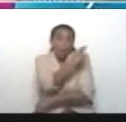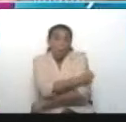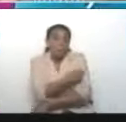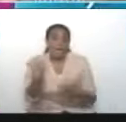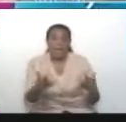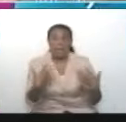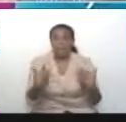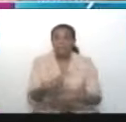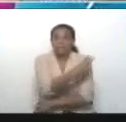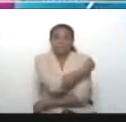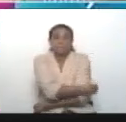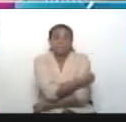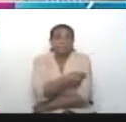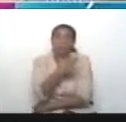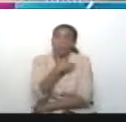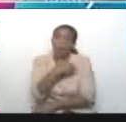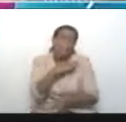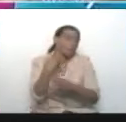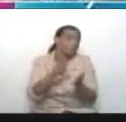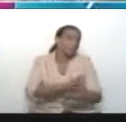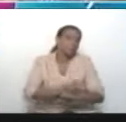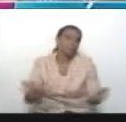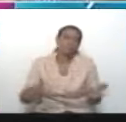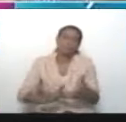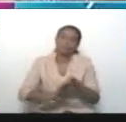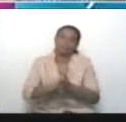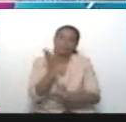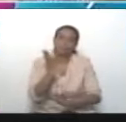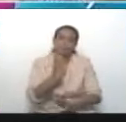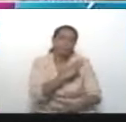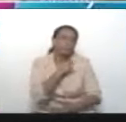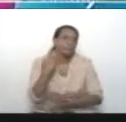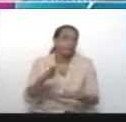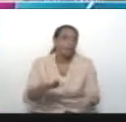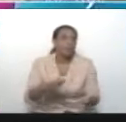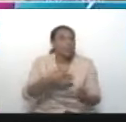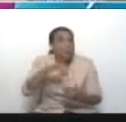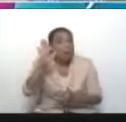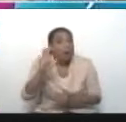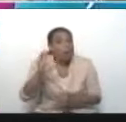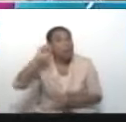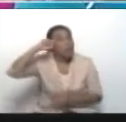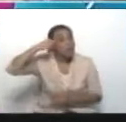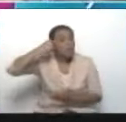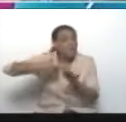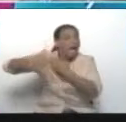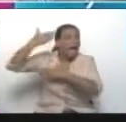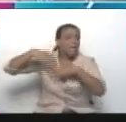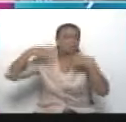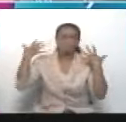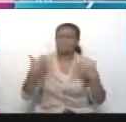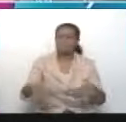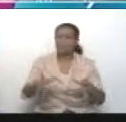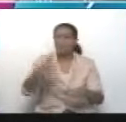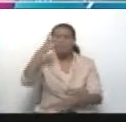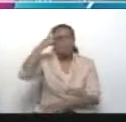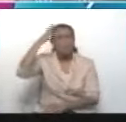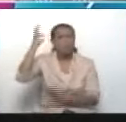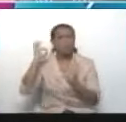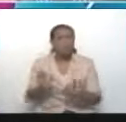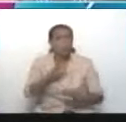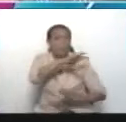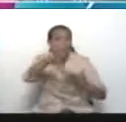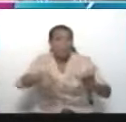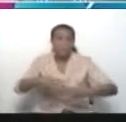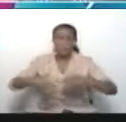clínica ya no tenía signos vitales. Piedad se va y deja un legado gigantesco a los